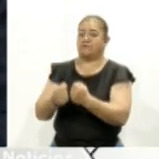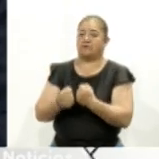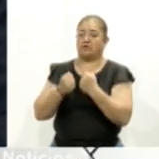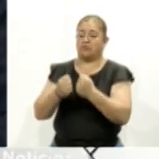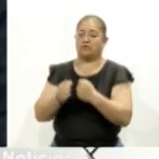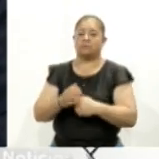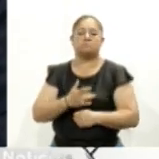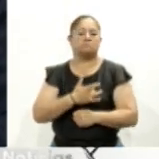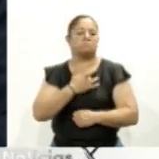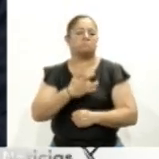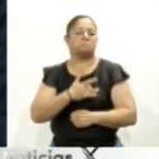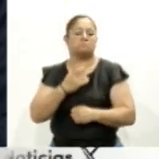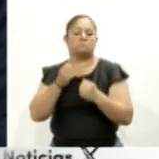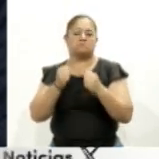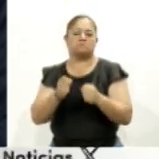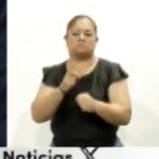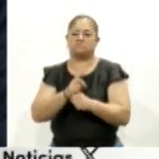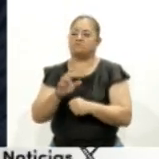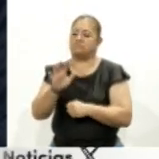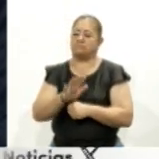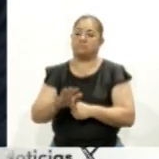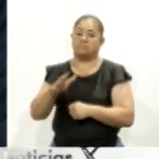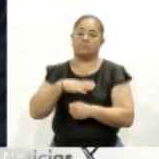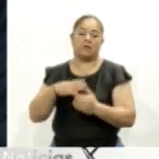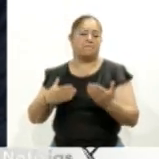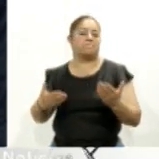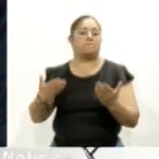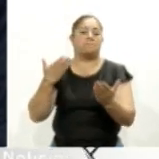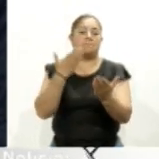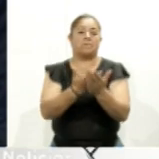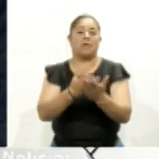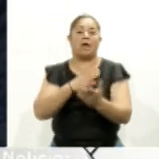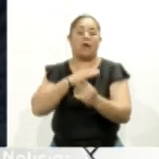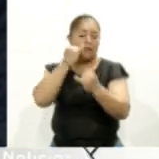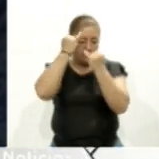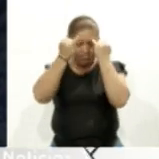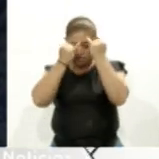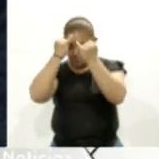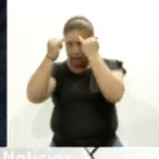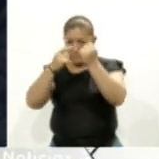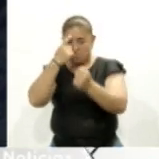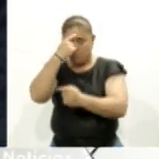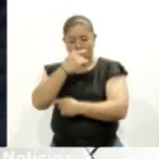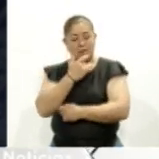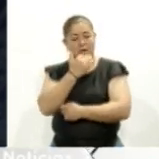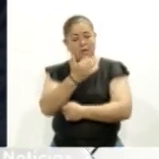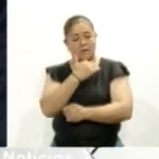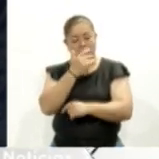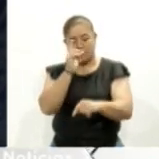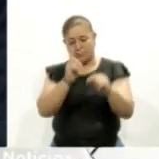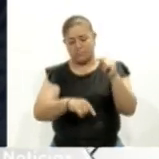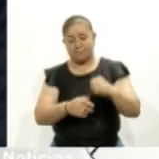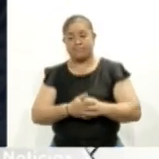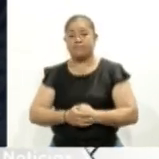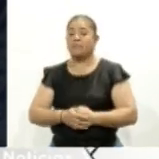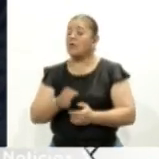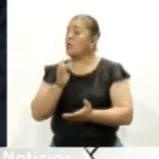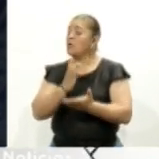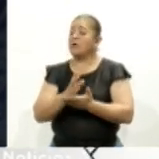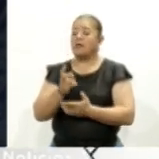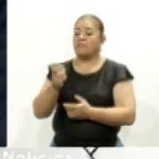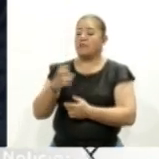sensibilizar a la sociedad y proponiendo estrategias efectivas para combatir la corrupción. Solo a través de un